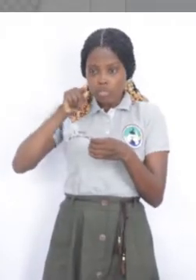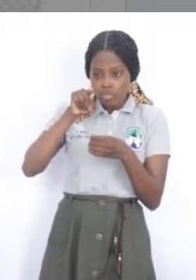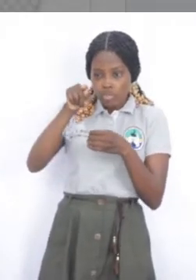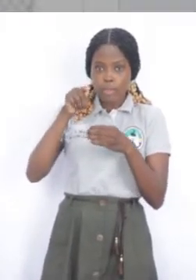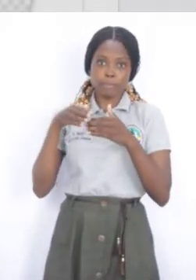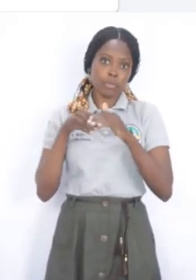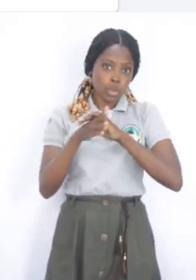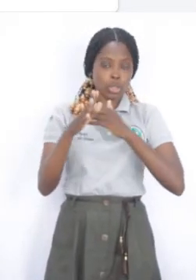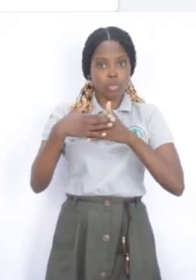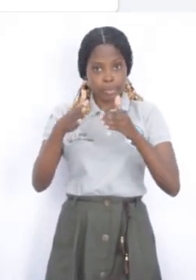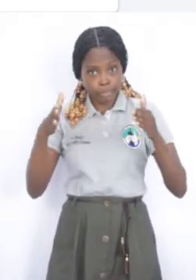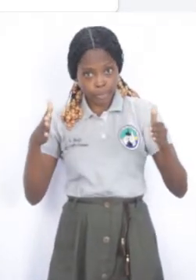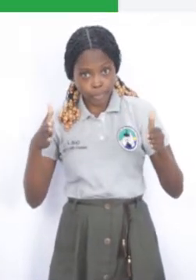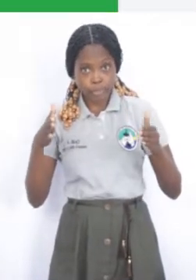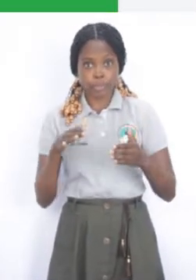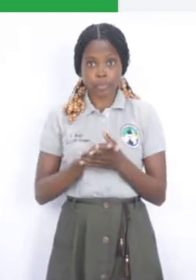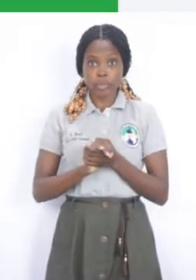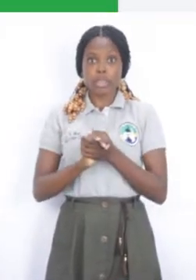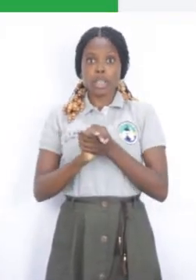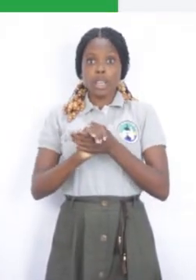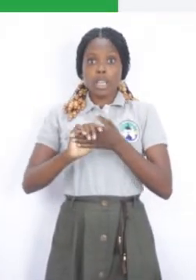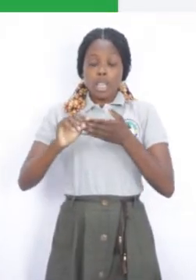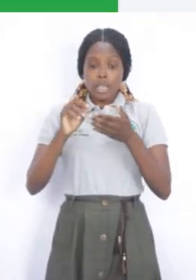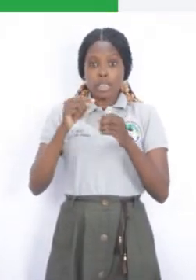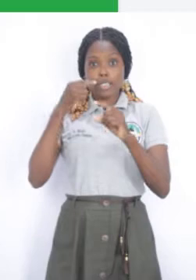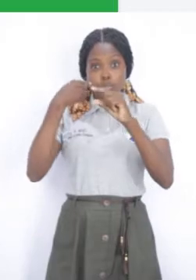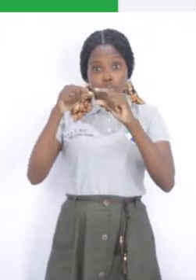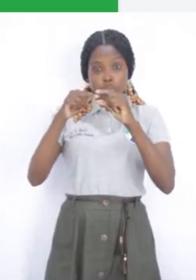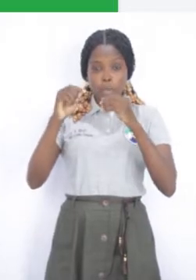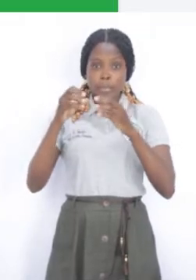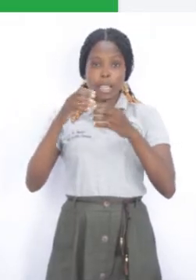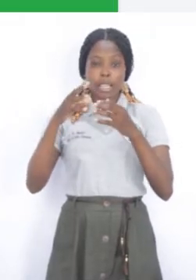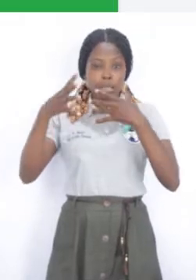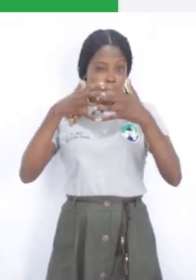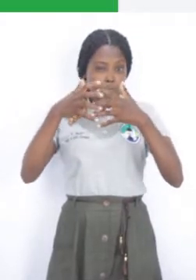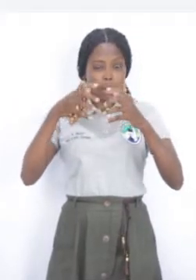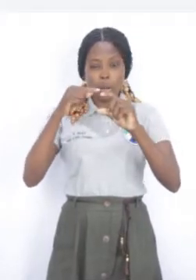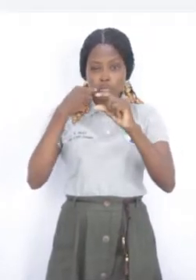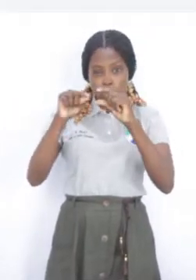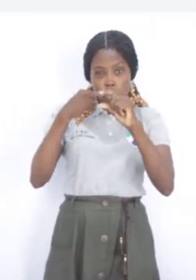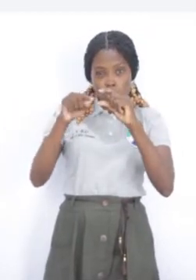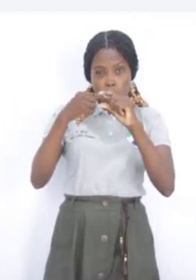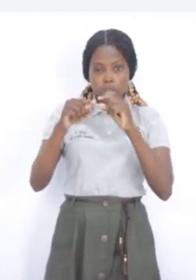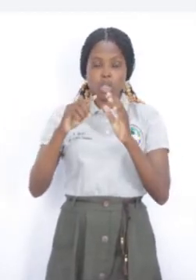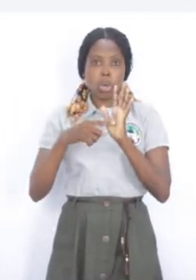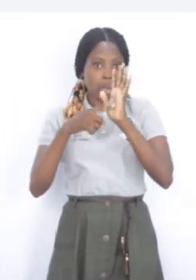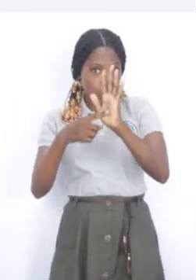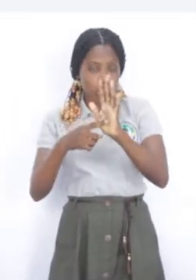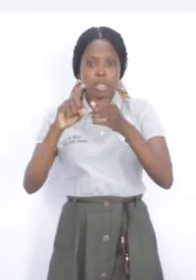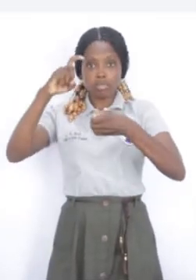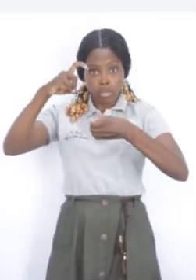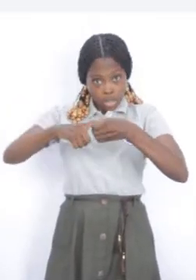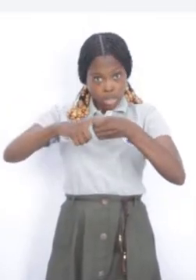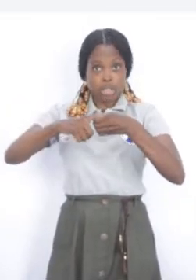candidato seleccionado. Una vez confirmado se le muestra al sufragante el estado de la votación. Registrado el voto, el